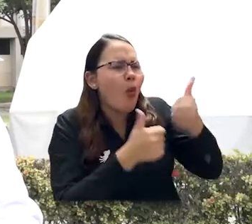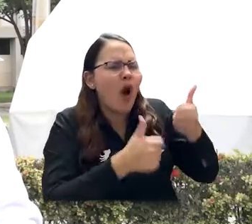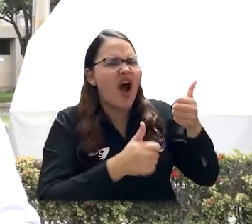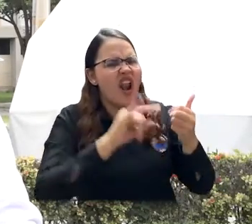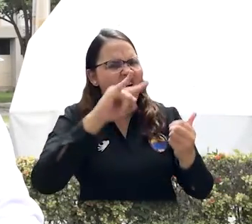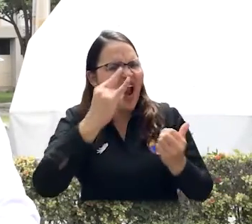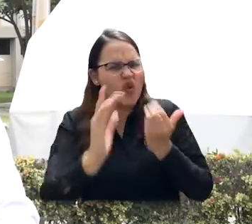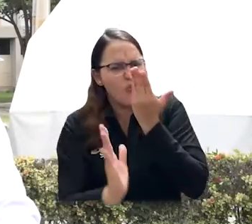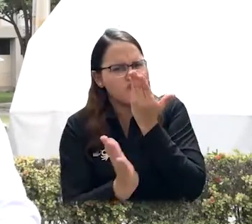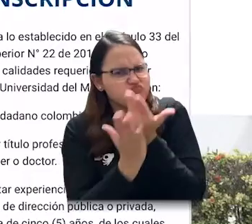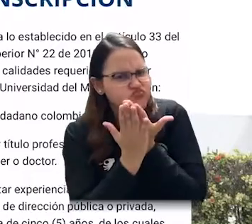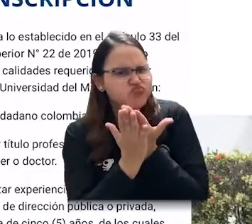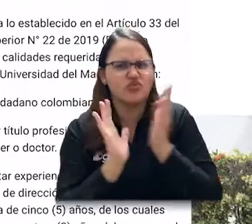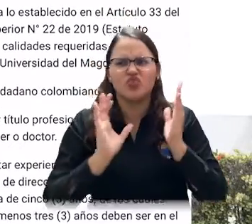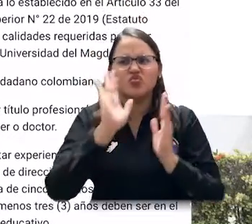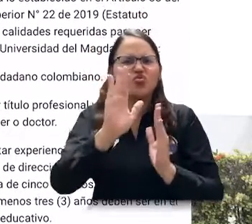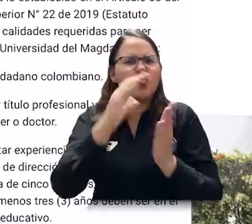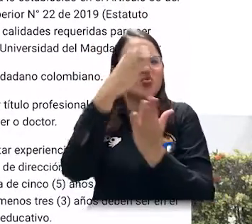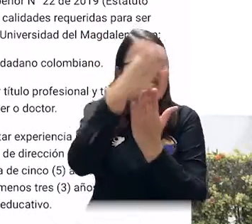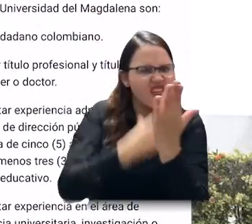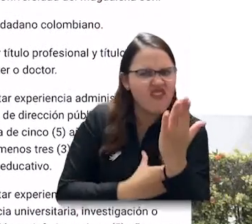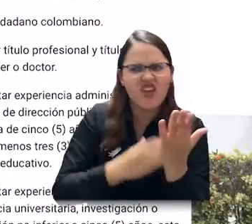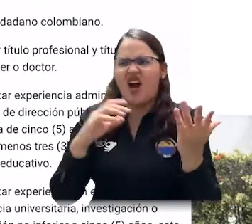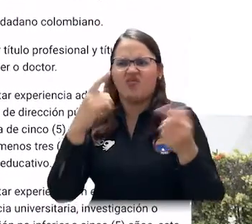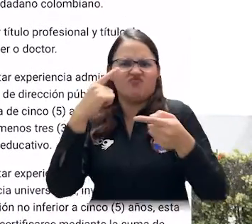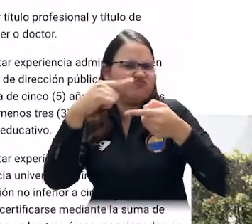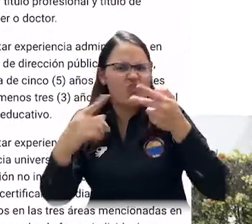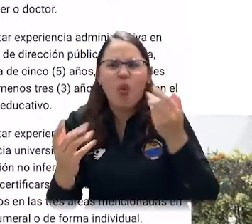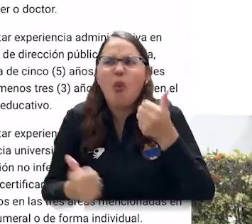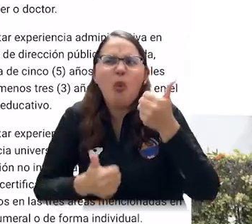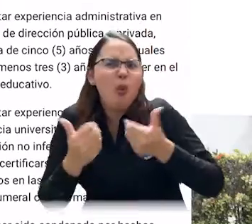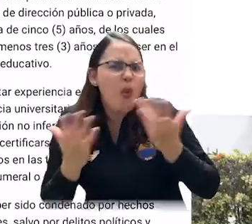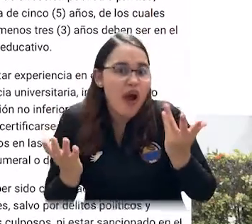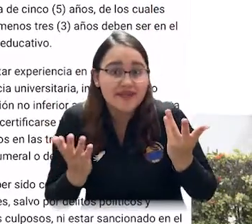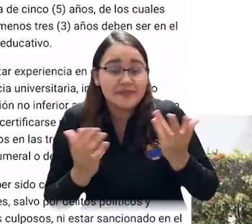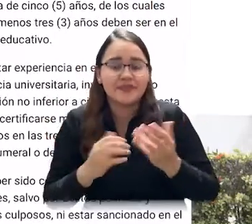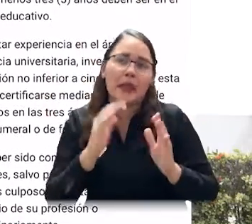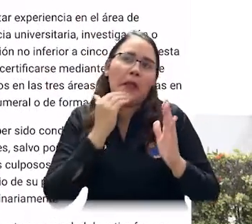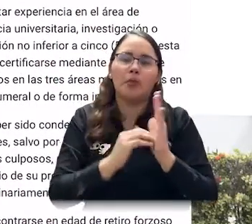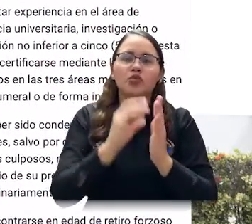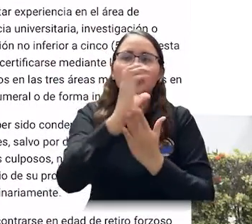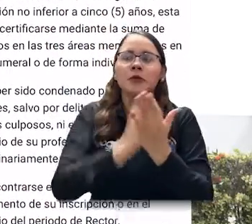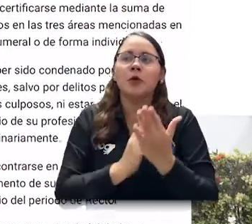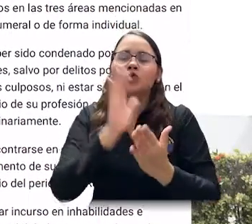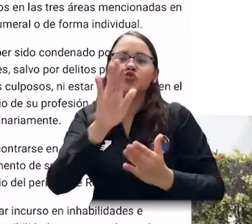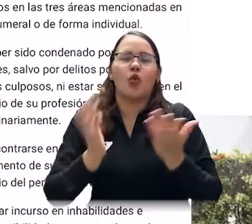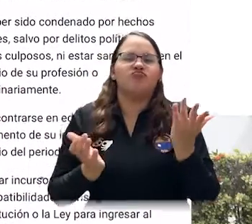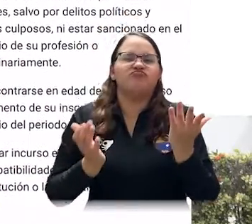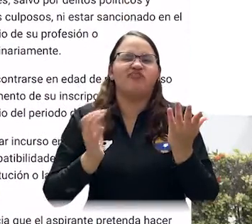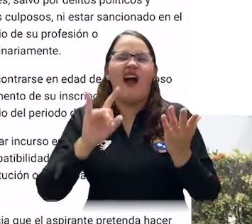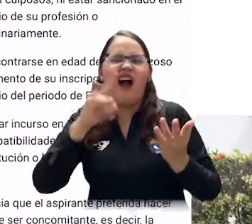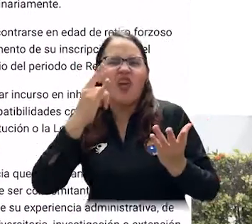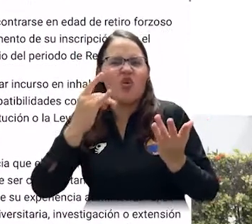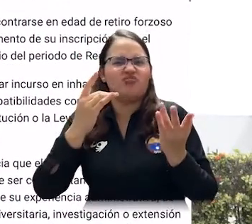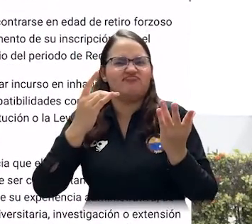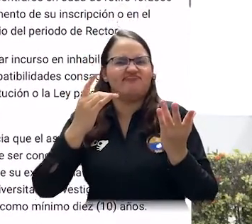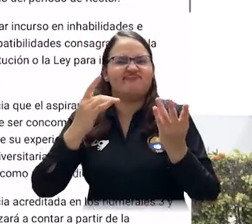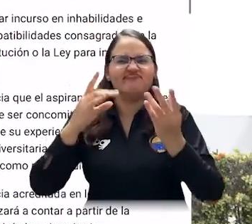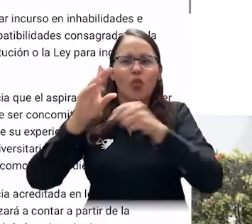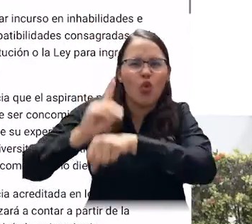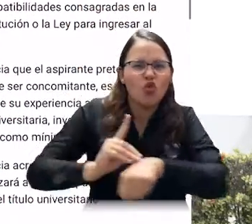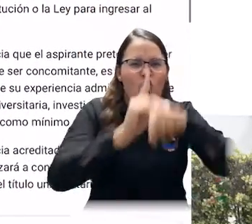o adjuntar en la misma página web, en el mismo link, para así poder certificar ya sea título universitario,